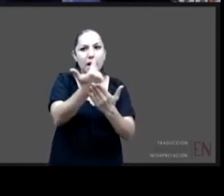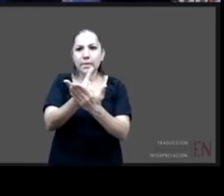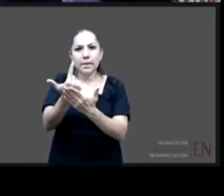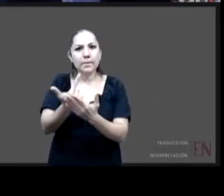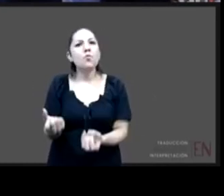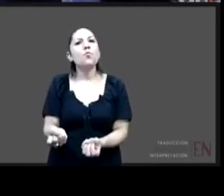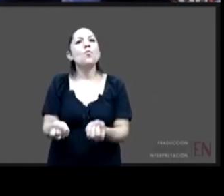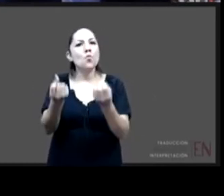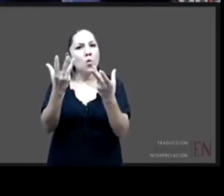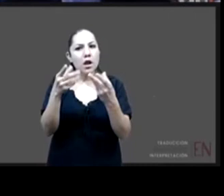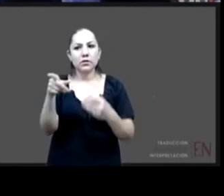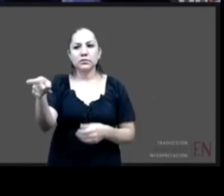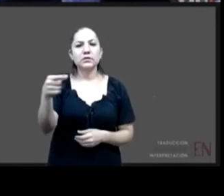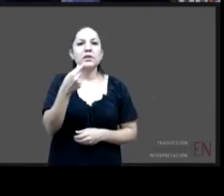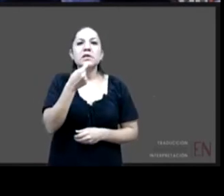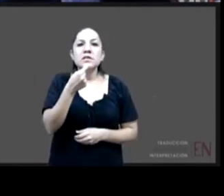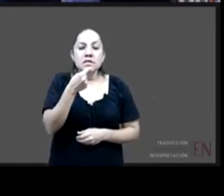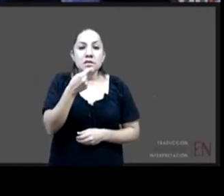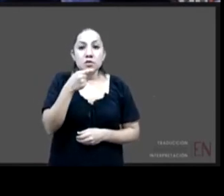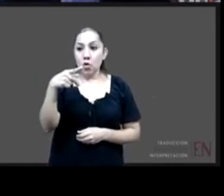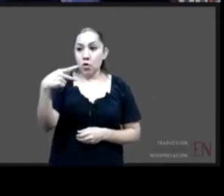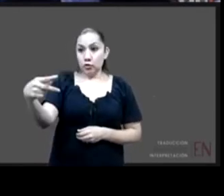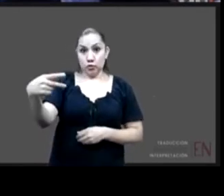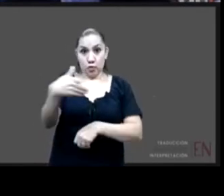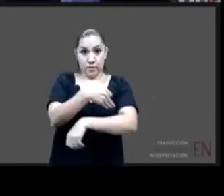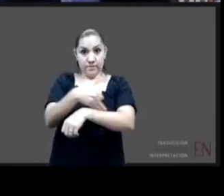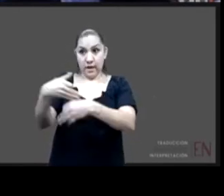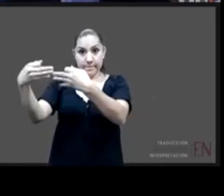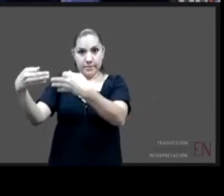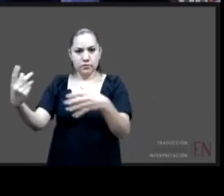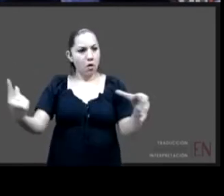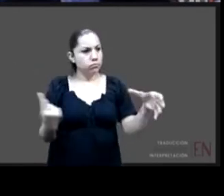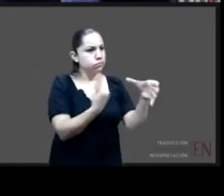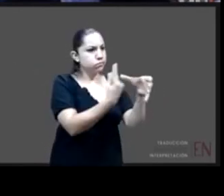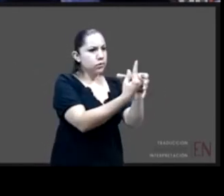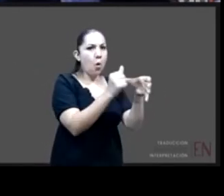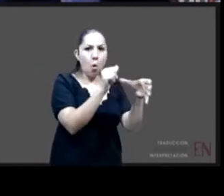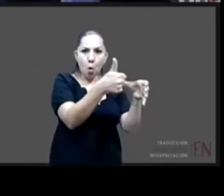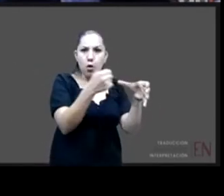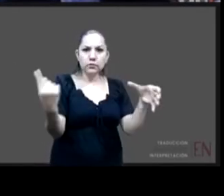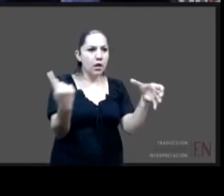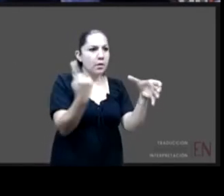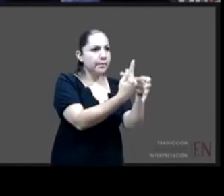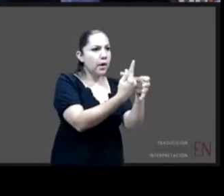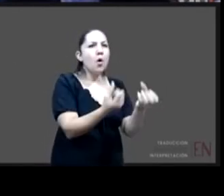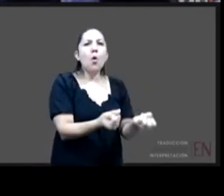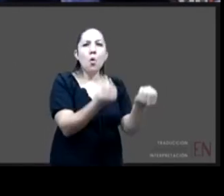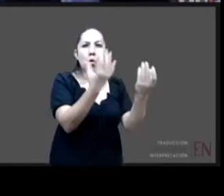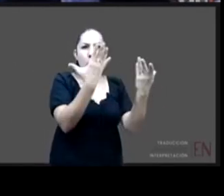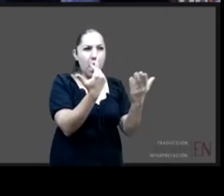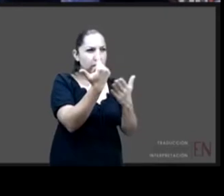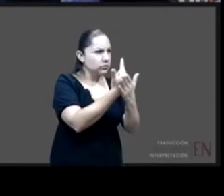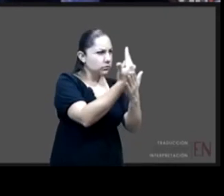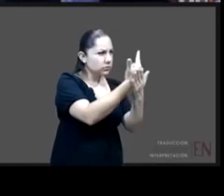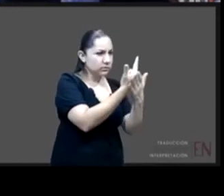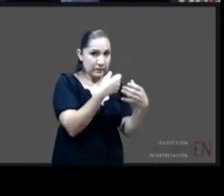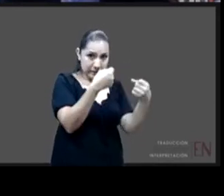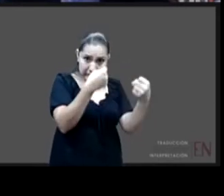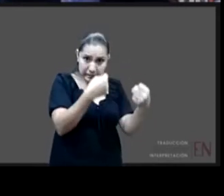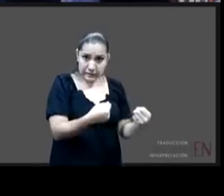familias alternas o familias extensas lo que sí sabemos pues es que